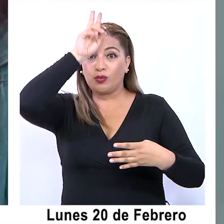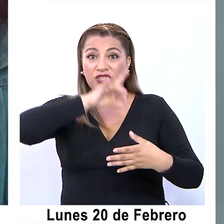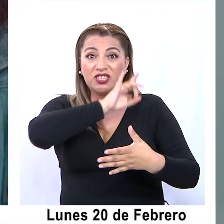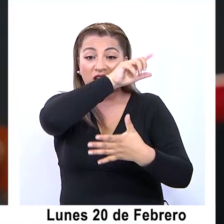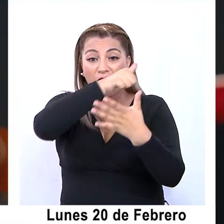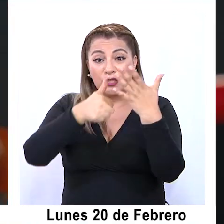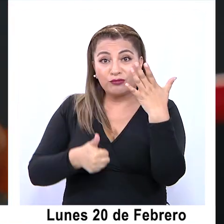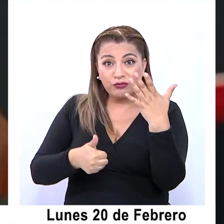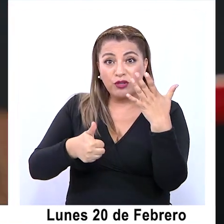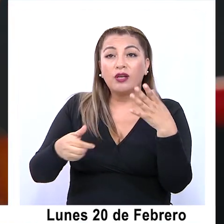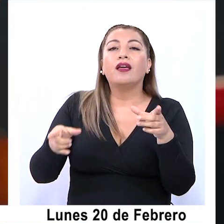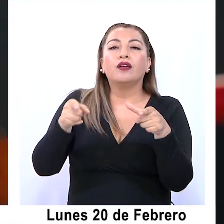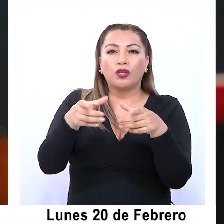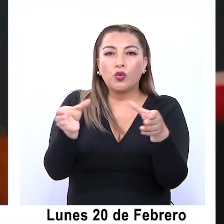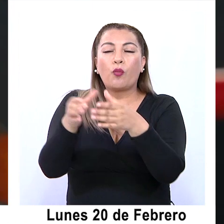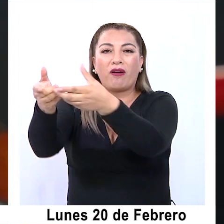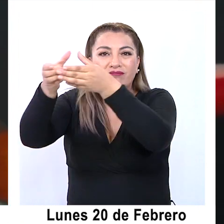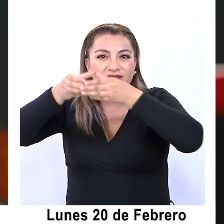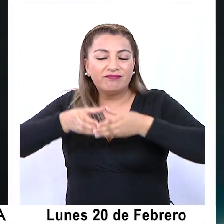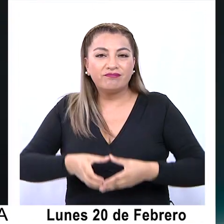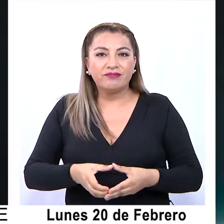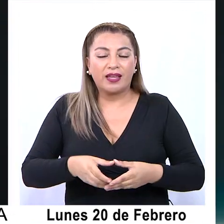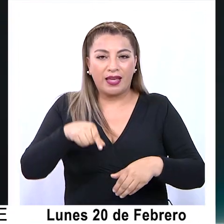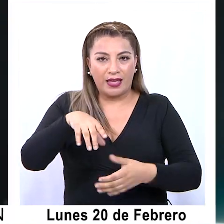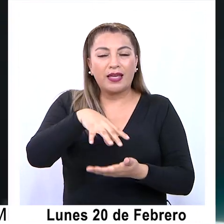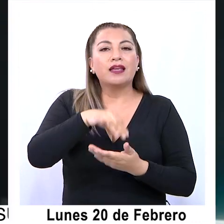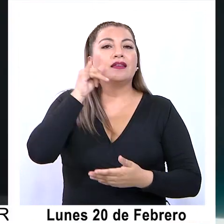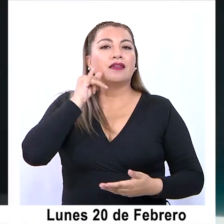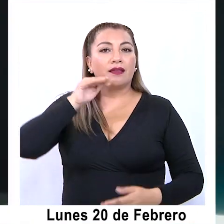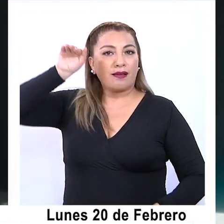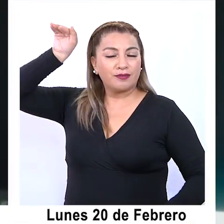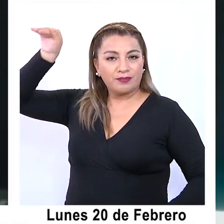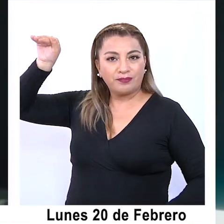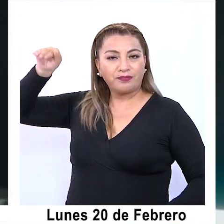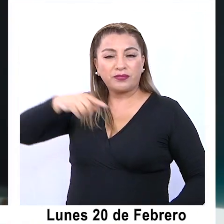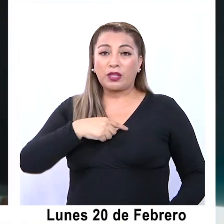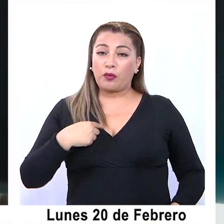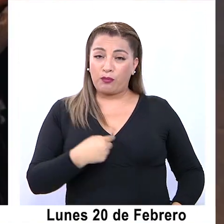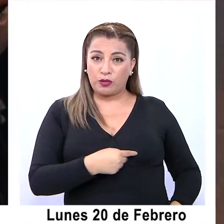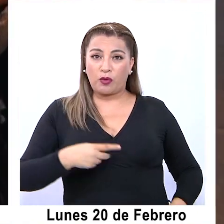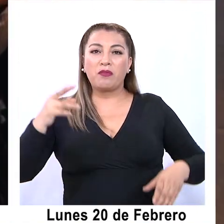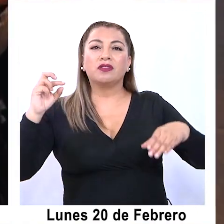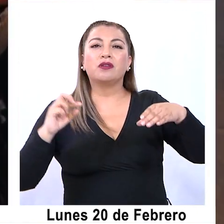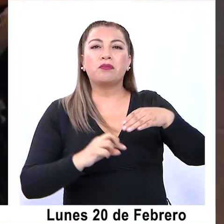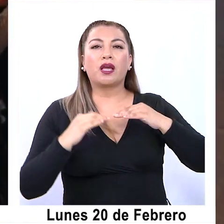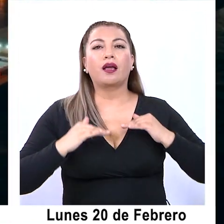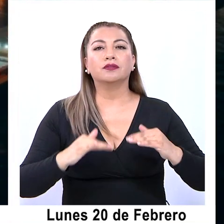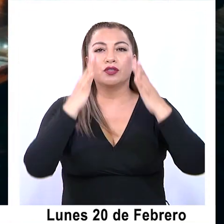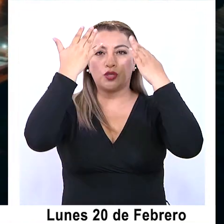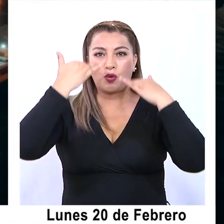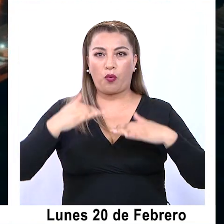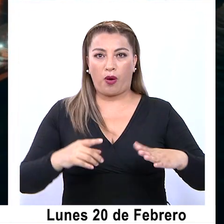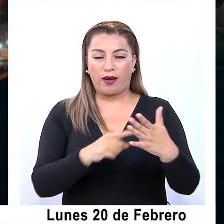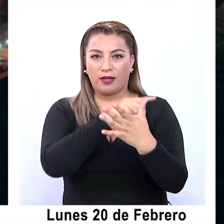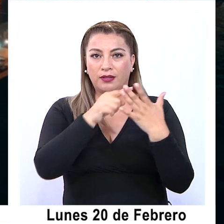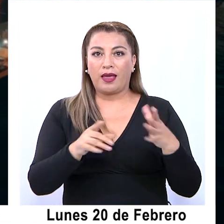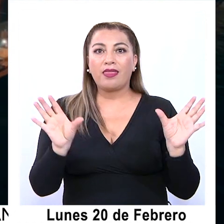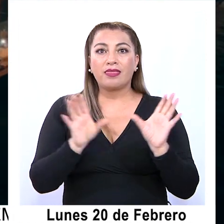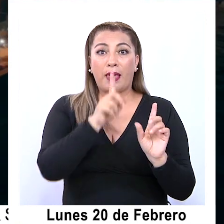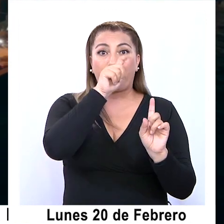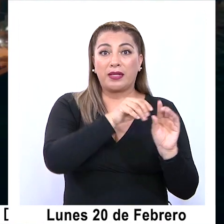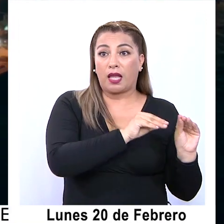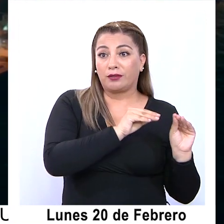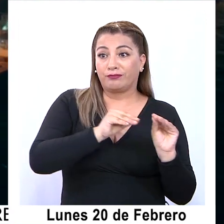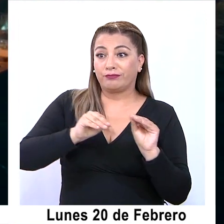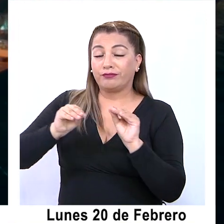serán parte del FINDATS y actuarán en Iquique, Altospicio, Pozoalmonte, Pica y Guara. Serán 10 meses de